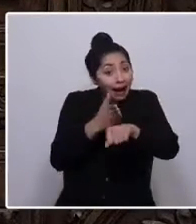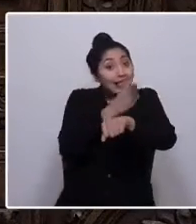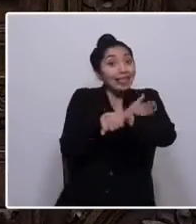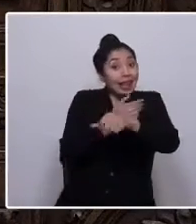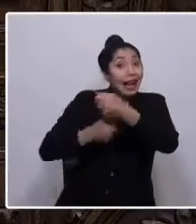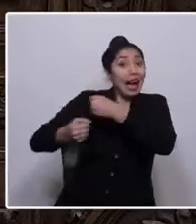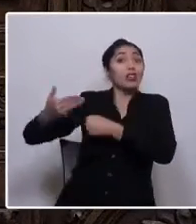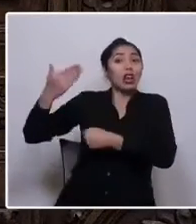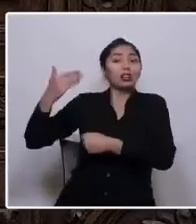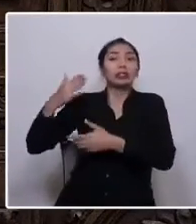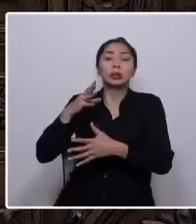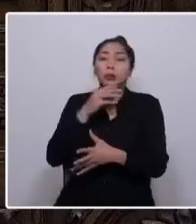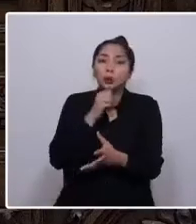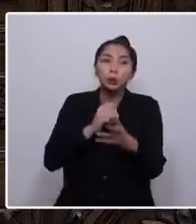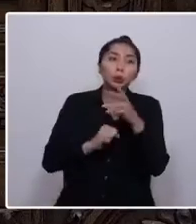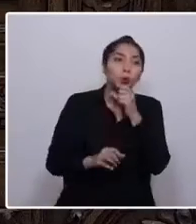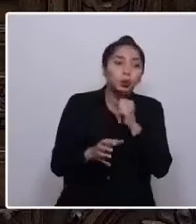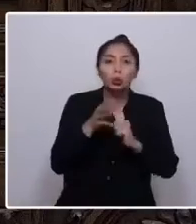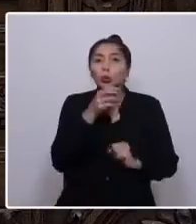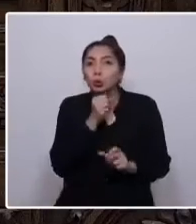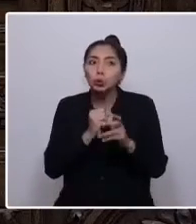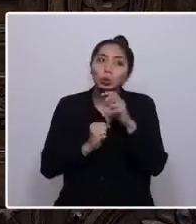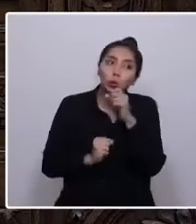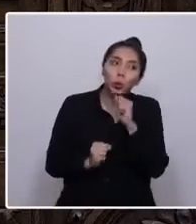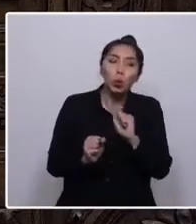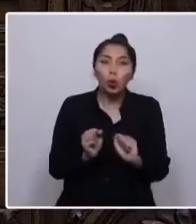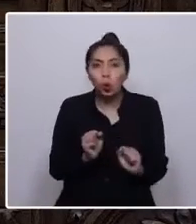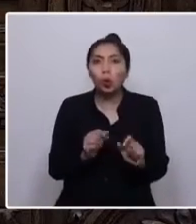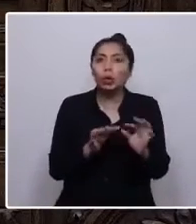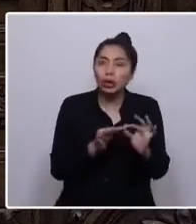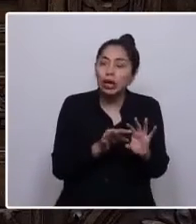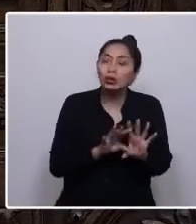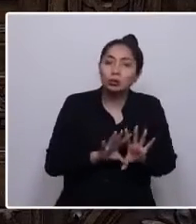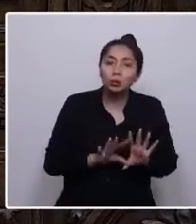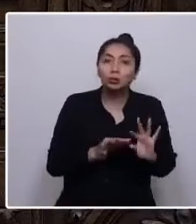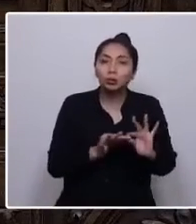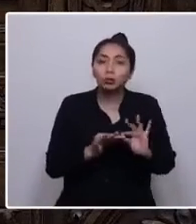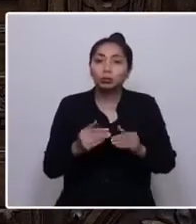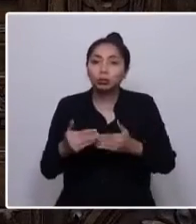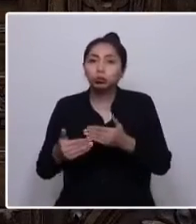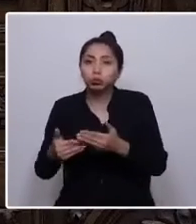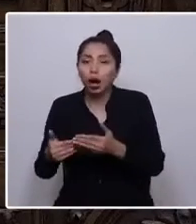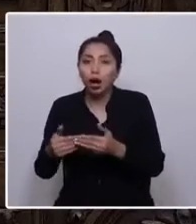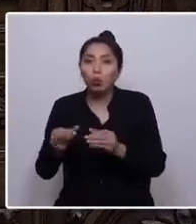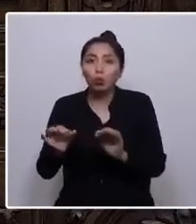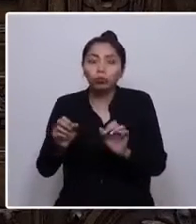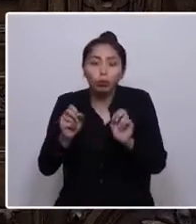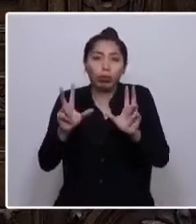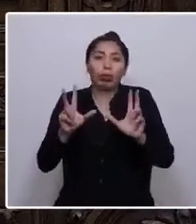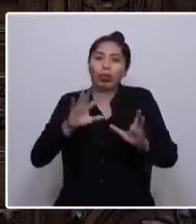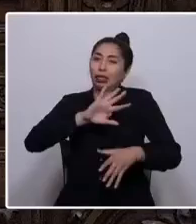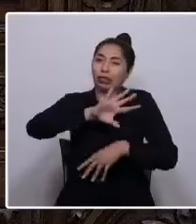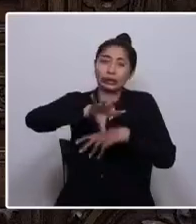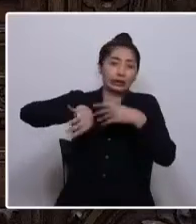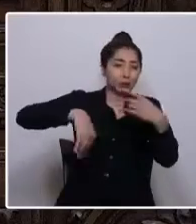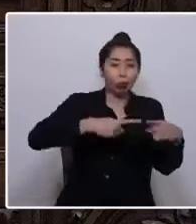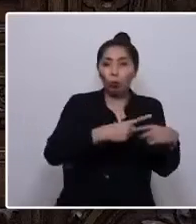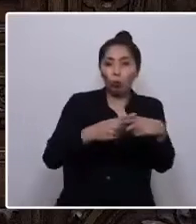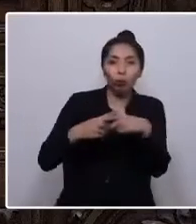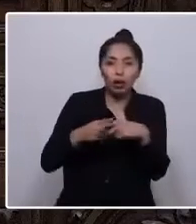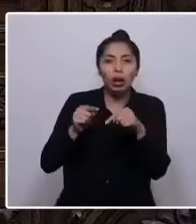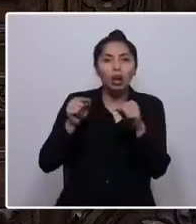que en algún momento iban a generar un estallido. Y esas razones las podemos sintetizar en una idea,